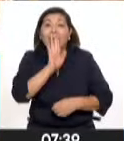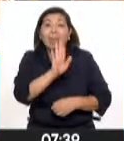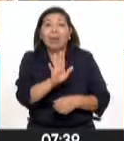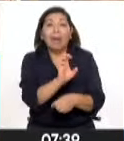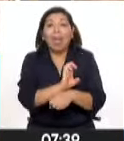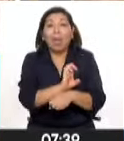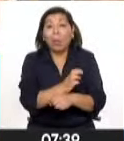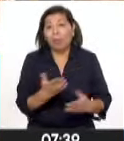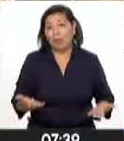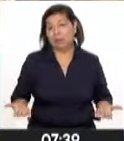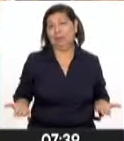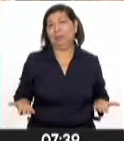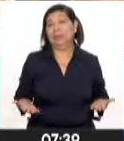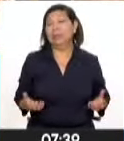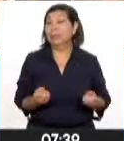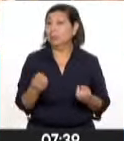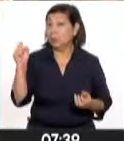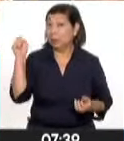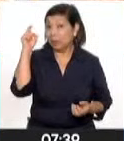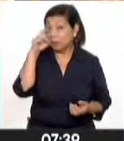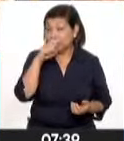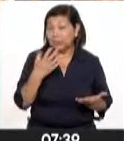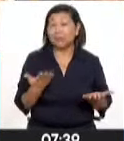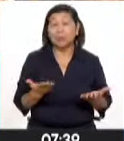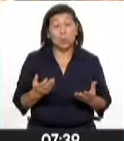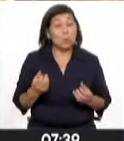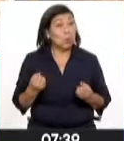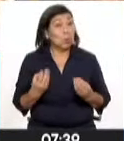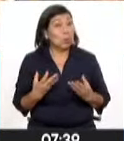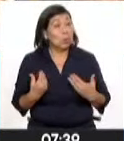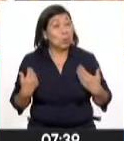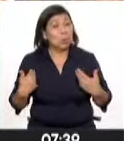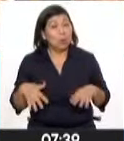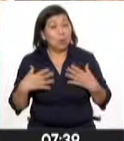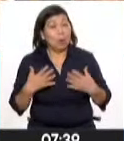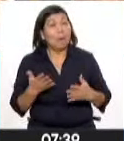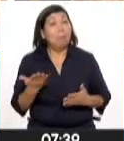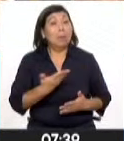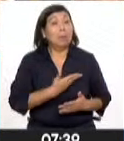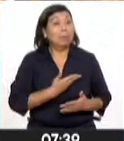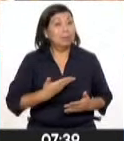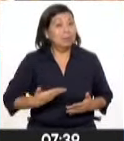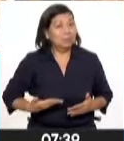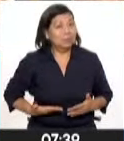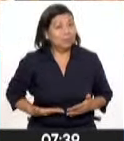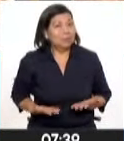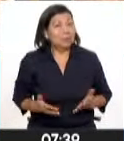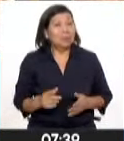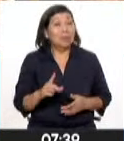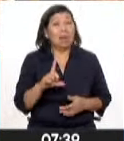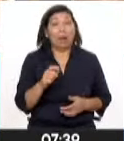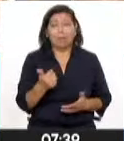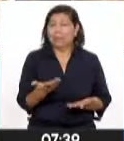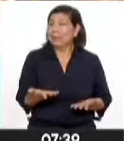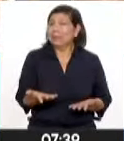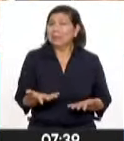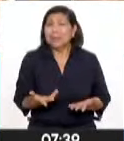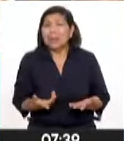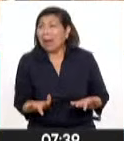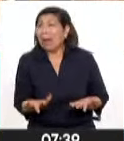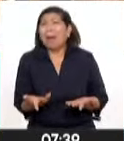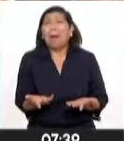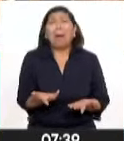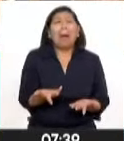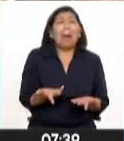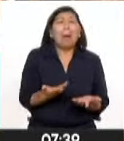justamente una situación de crimen que el presidente Lazo fue incapaz de poder